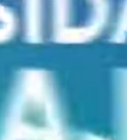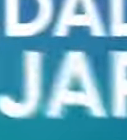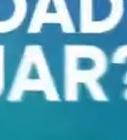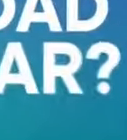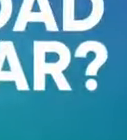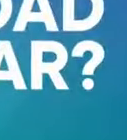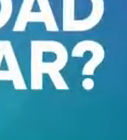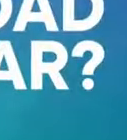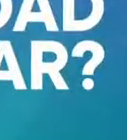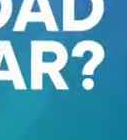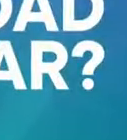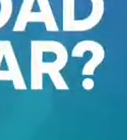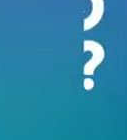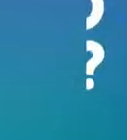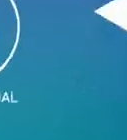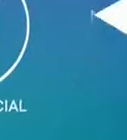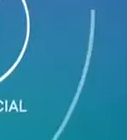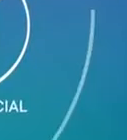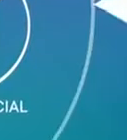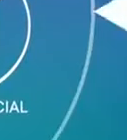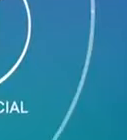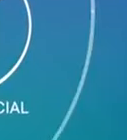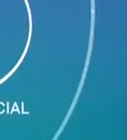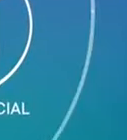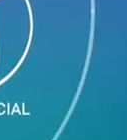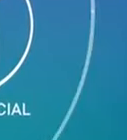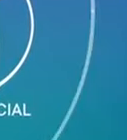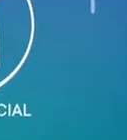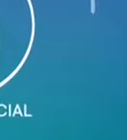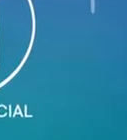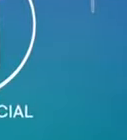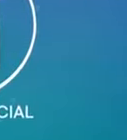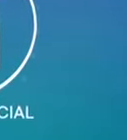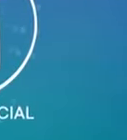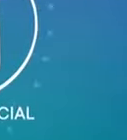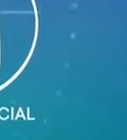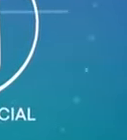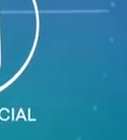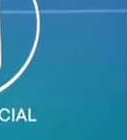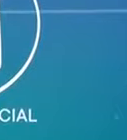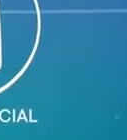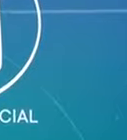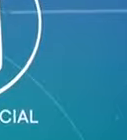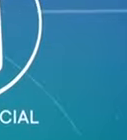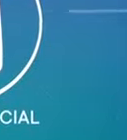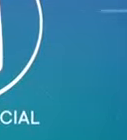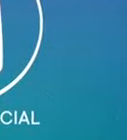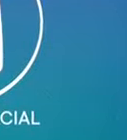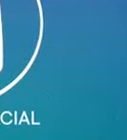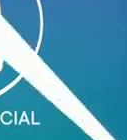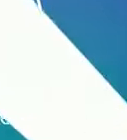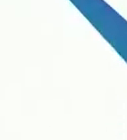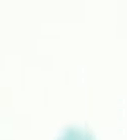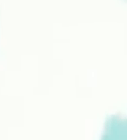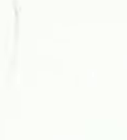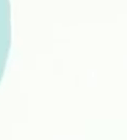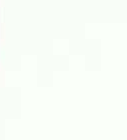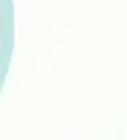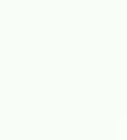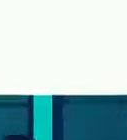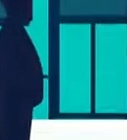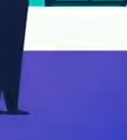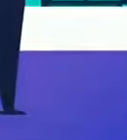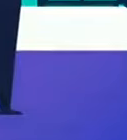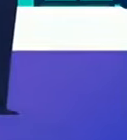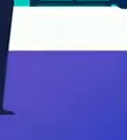¿Tienes la necesidad de viajar? Recuerda que solo podrás hacerlo si utilizas la mascarilla y el protector facial. Para